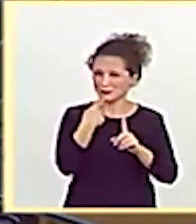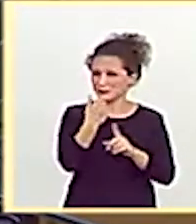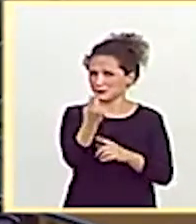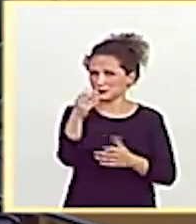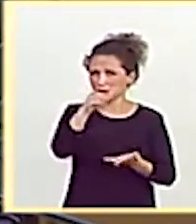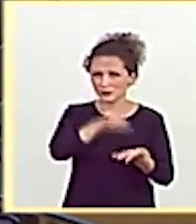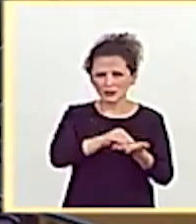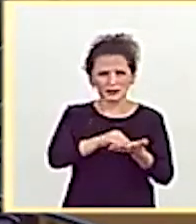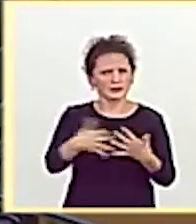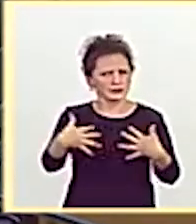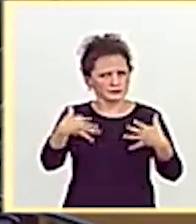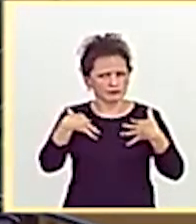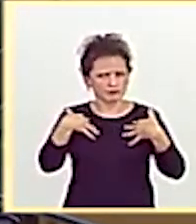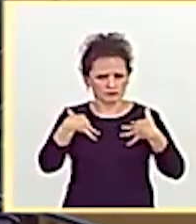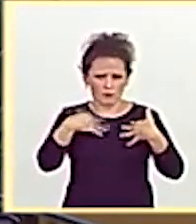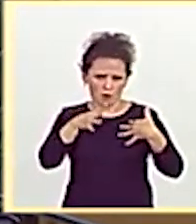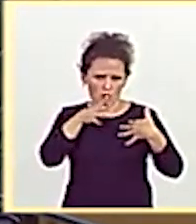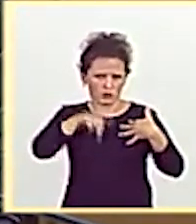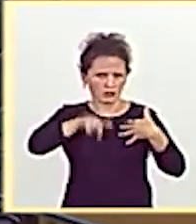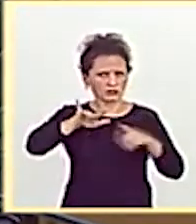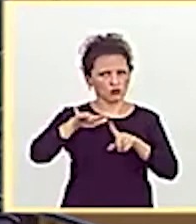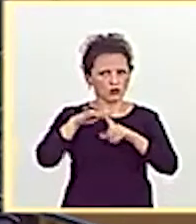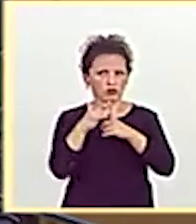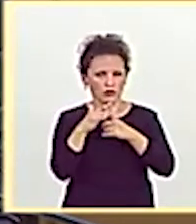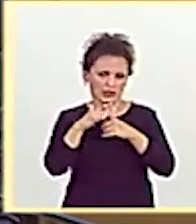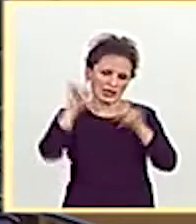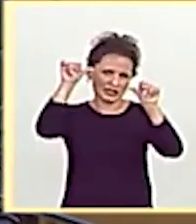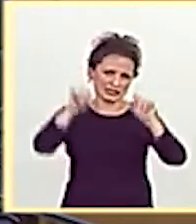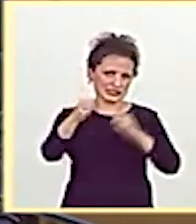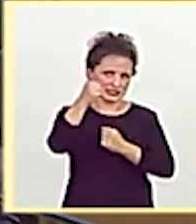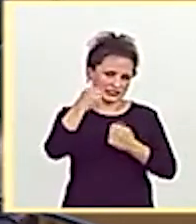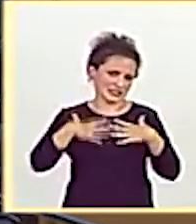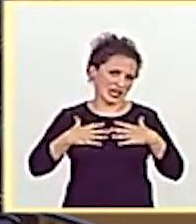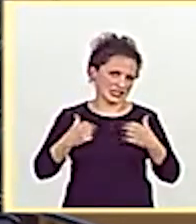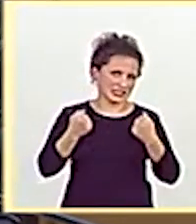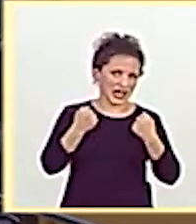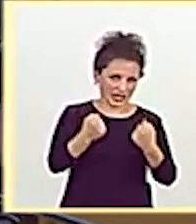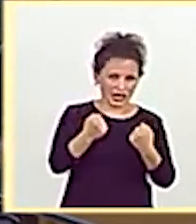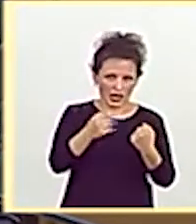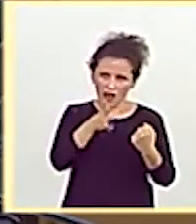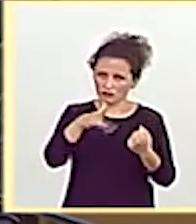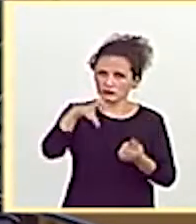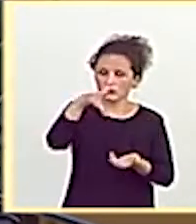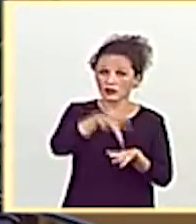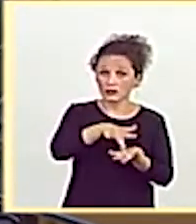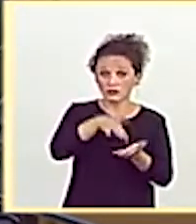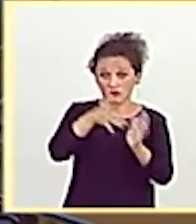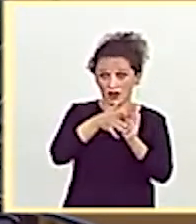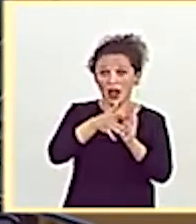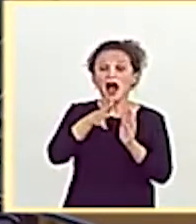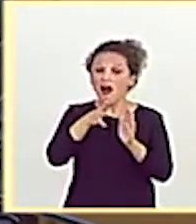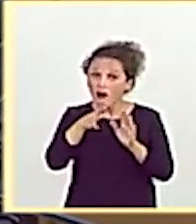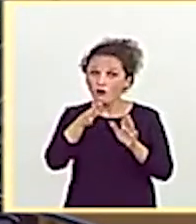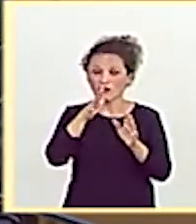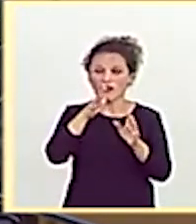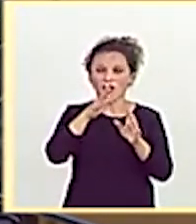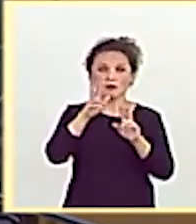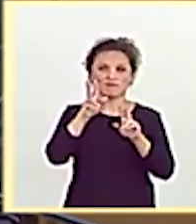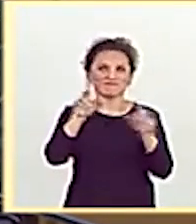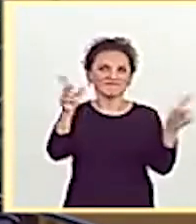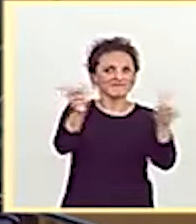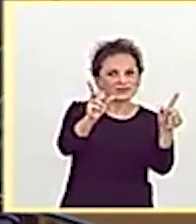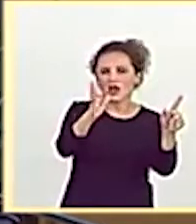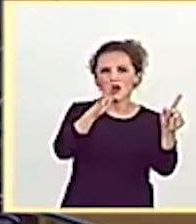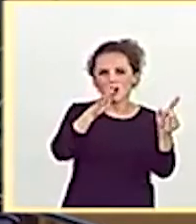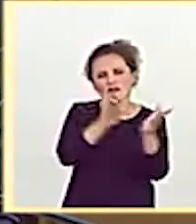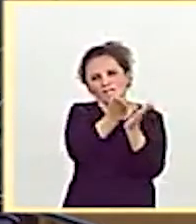ha sufrido de forma especial las consecuencias de la crisis sanitaria que estamos padeciendo. Y es evidente que el cambio de forma de consumo hace necesario que las